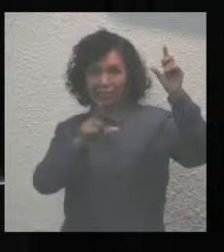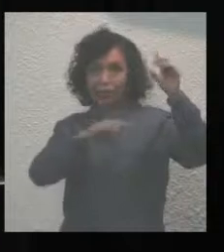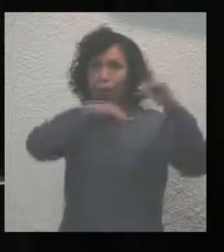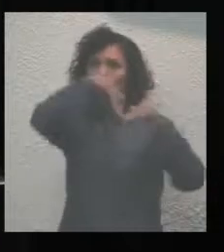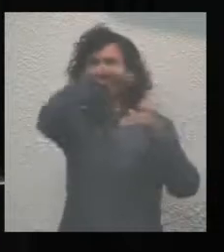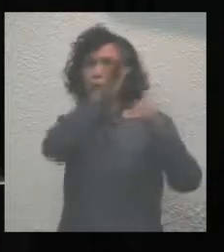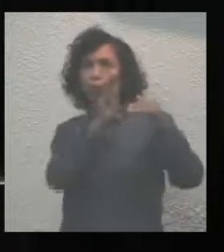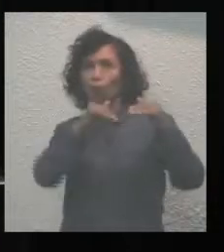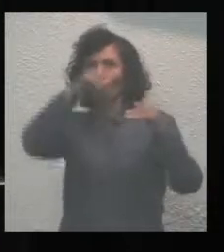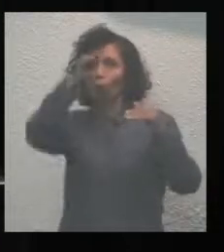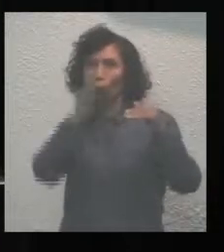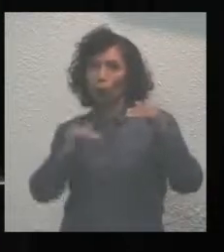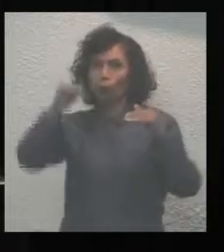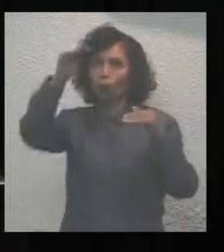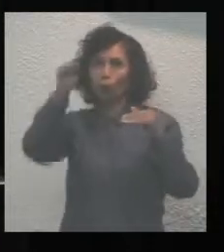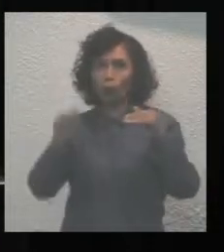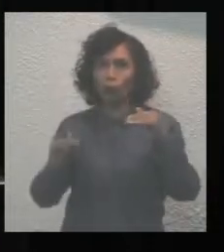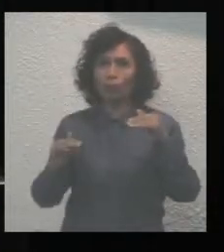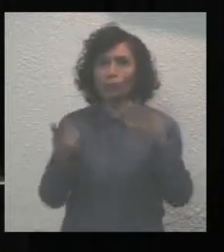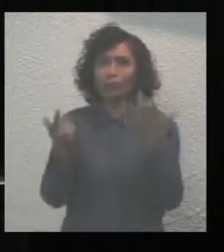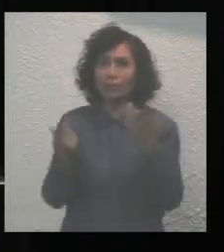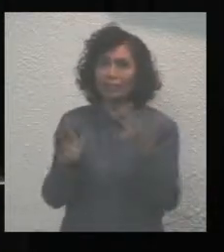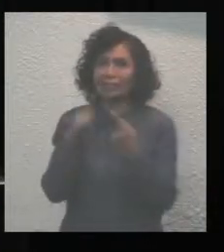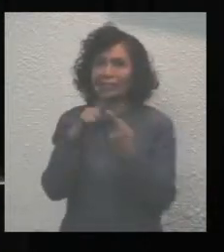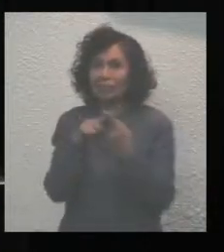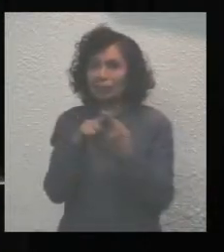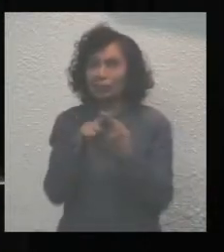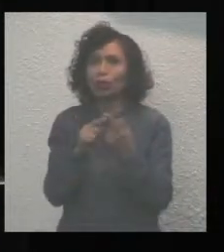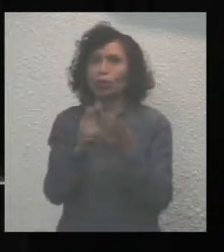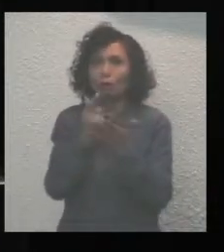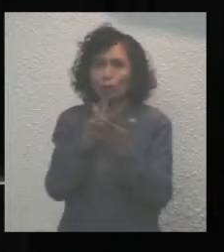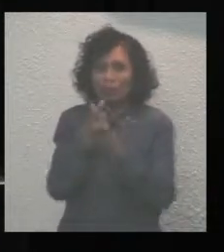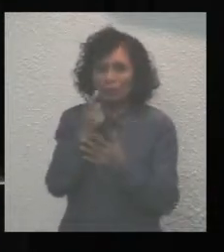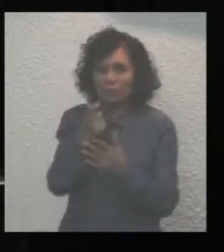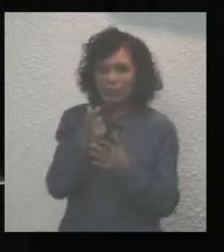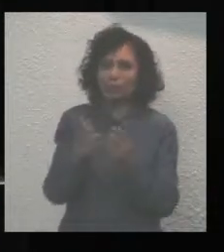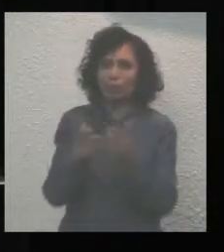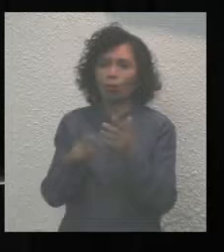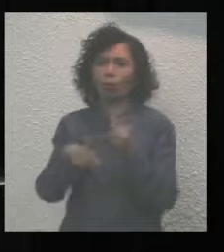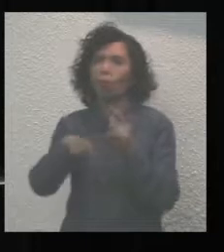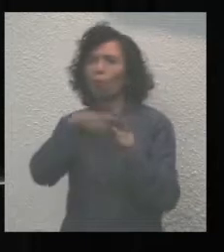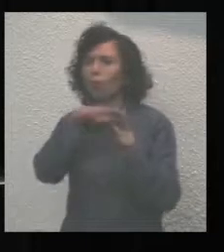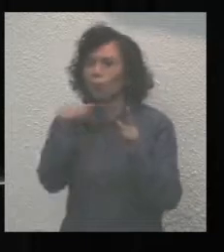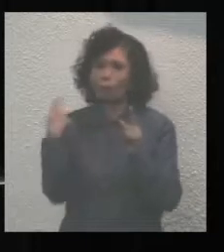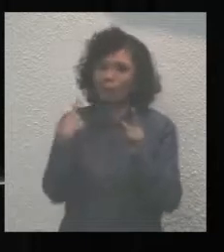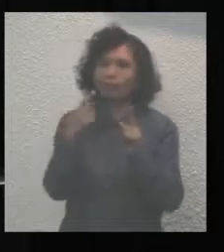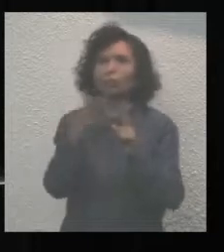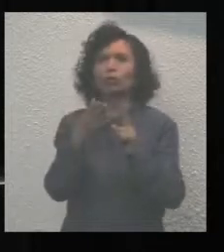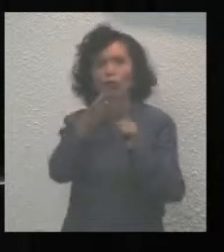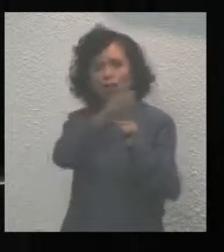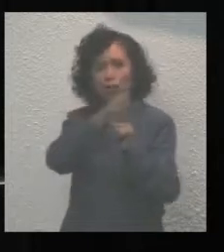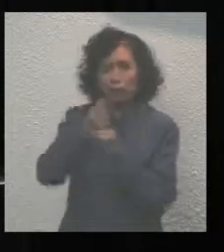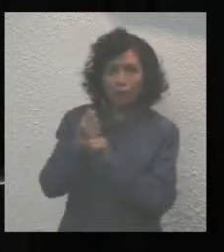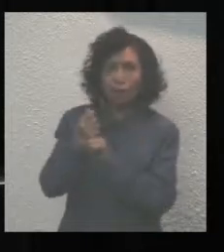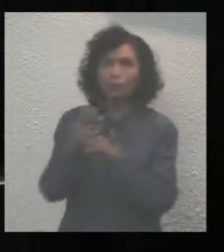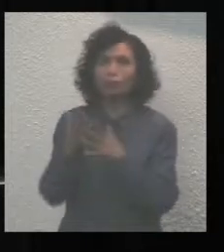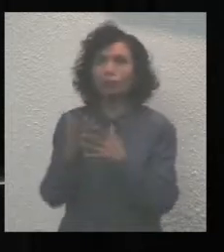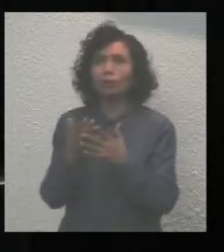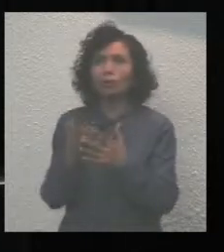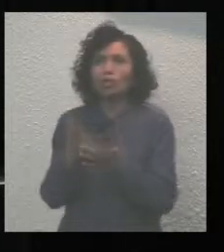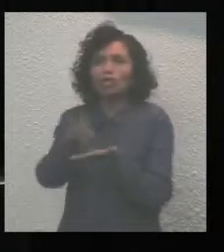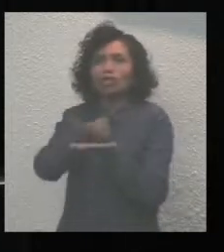el aumento exponencial en los delitos de extorsión, homicidio doloso, secuestro y narcomenudeo.